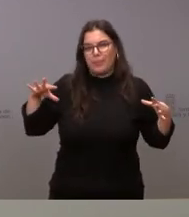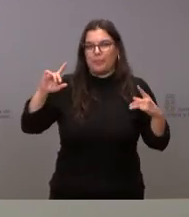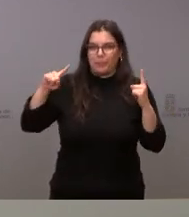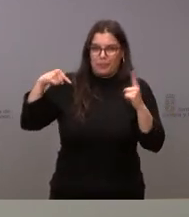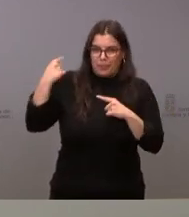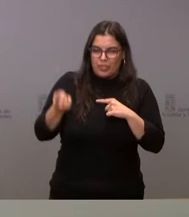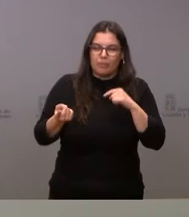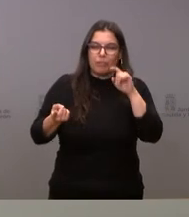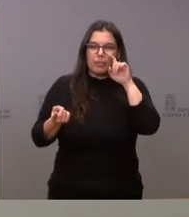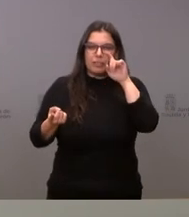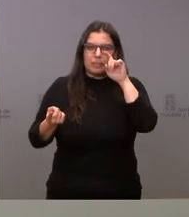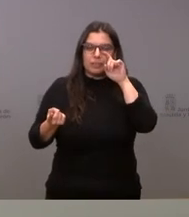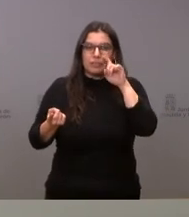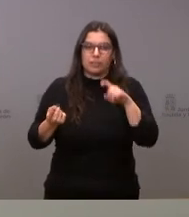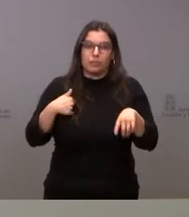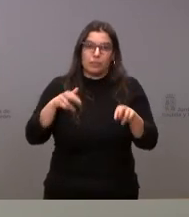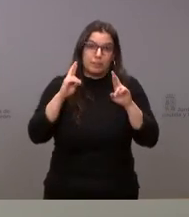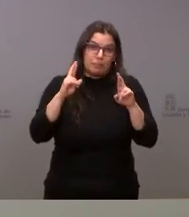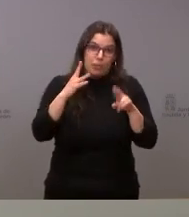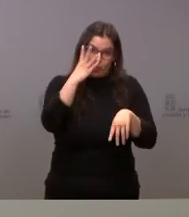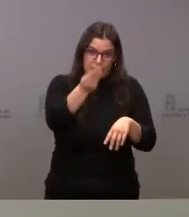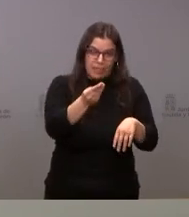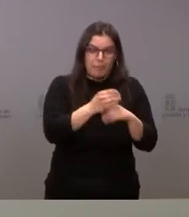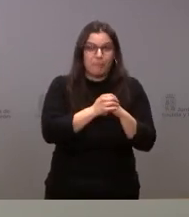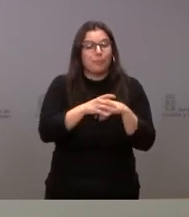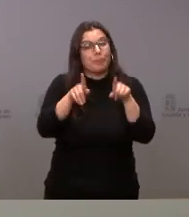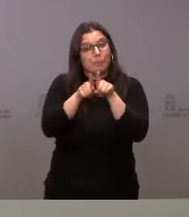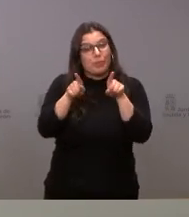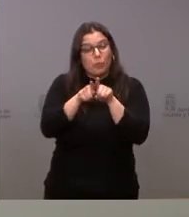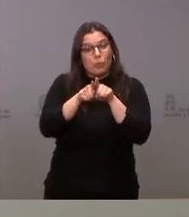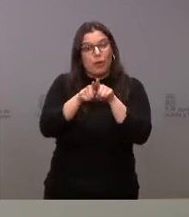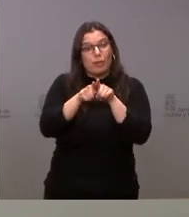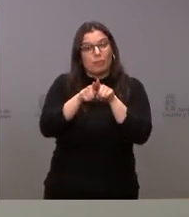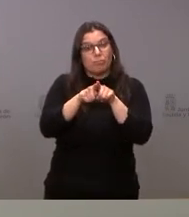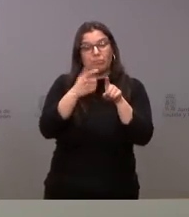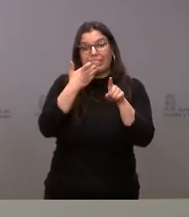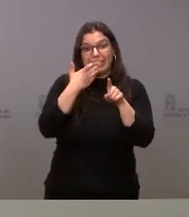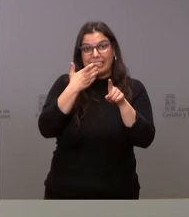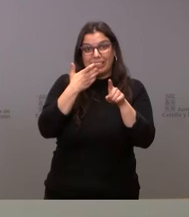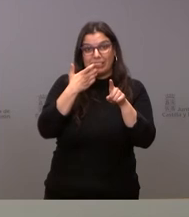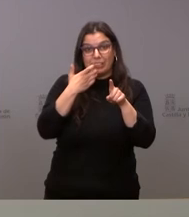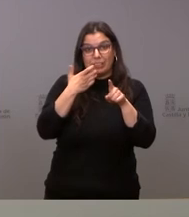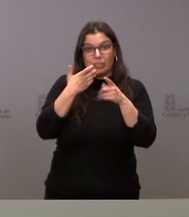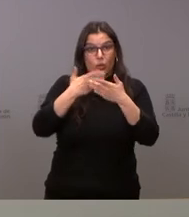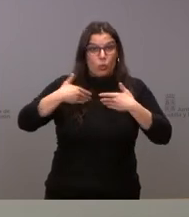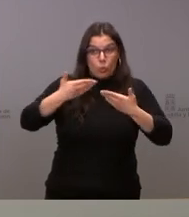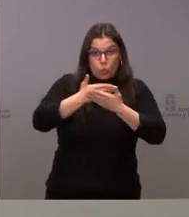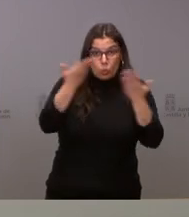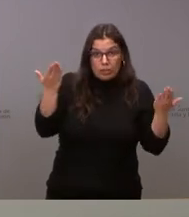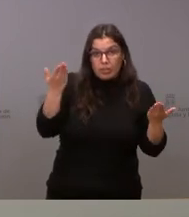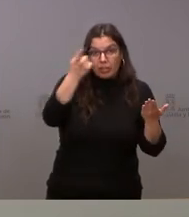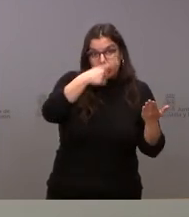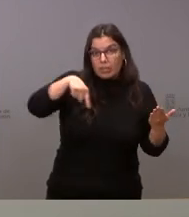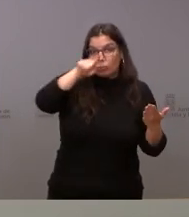contestarlo y espero que lo comprenda de todas formas si cualquiera de ustedes se dirige por los